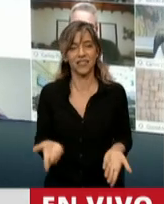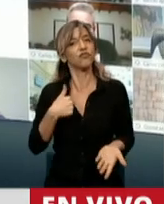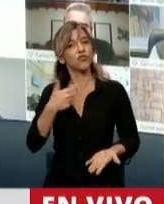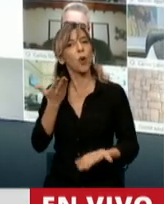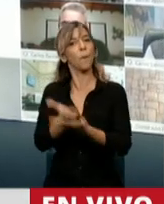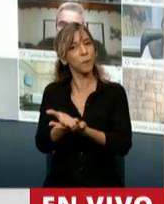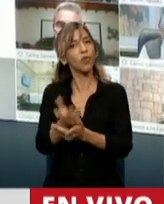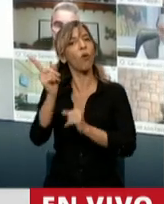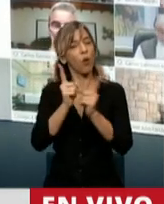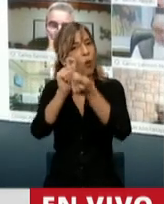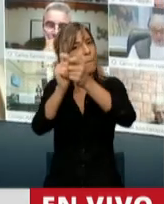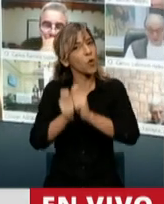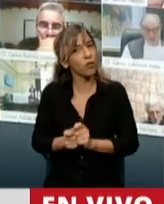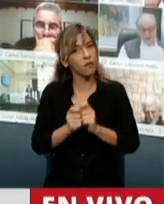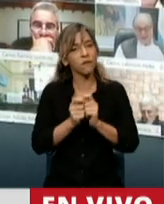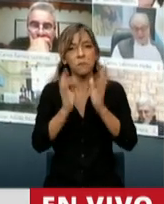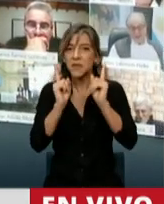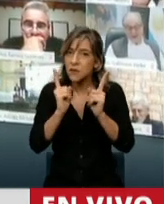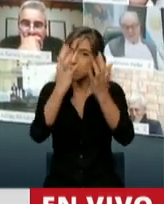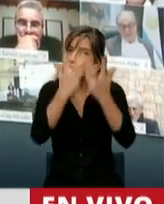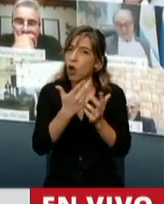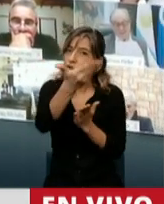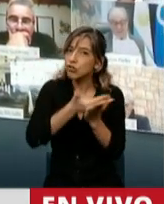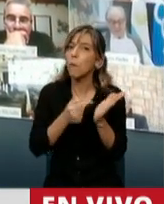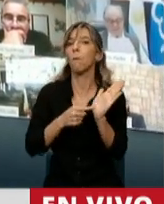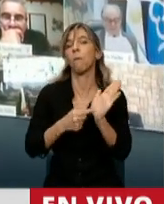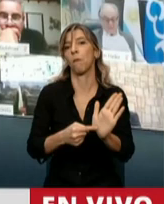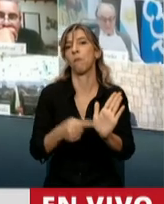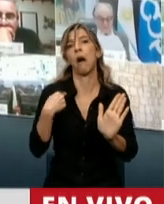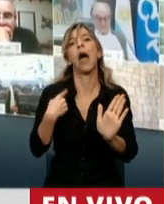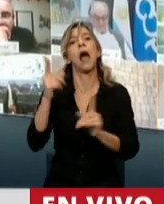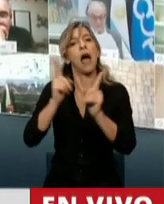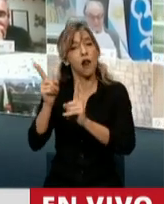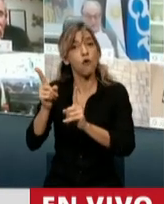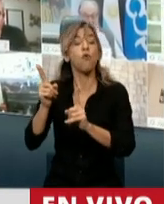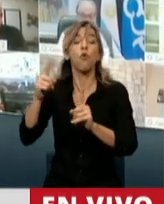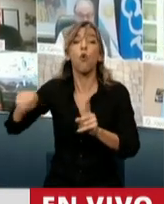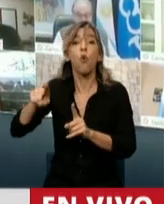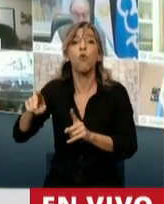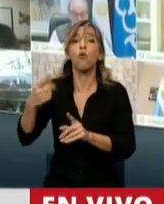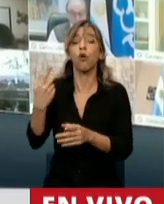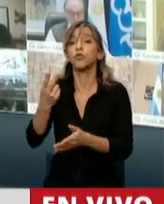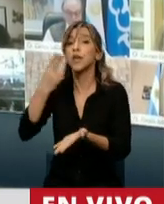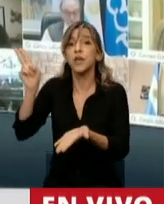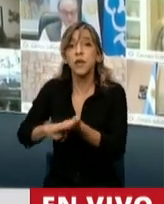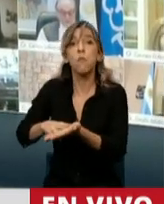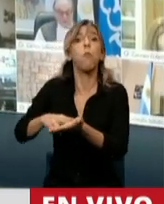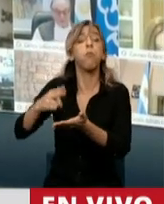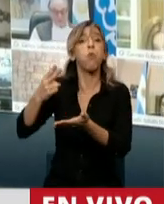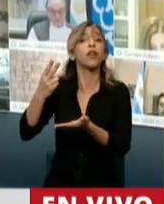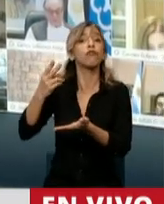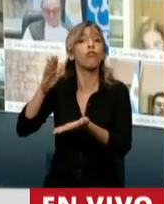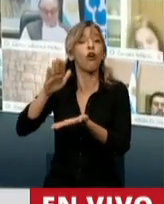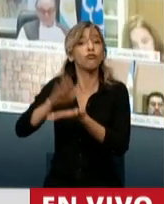modificaciones de manera que no puedan ingresar a la moratoria deudas de impuestos al juego o a los combustibles.